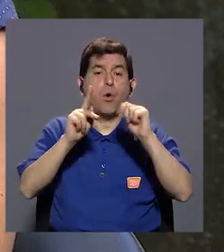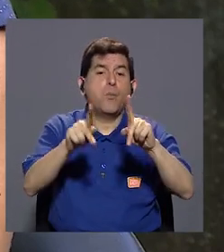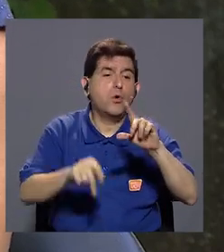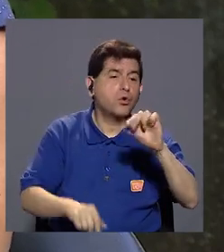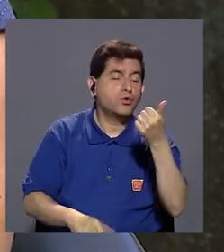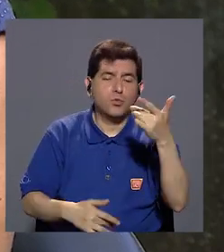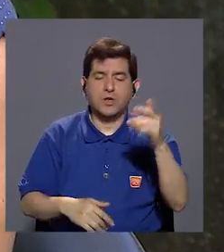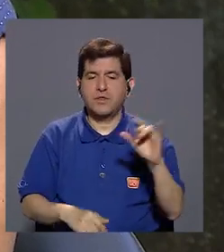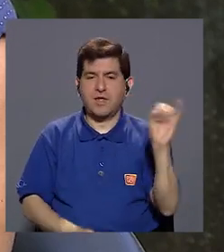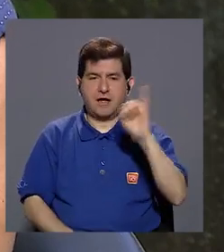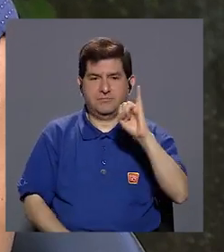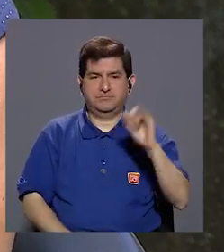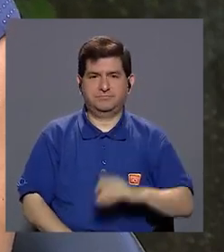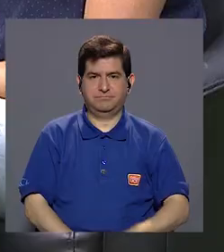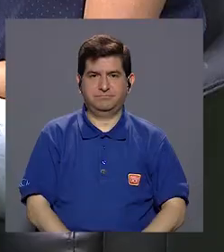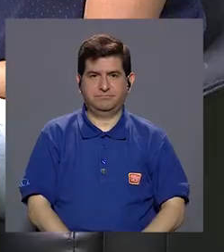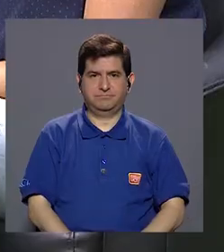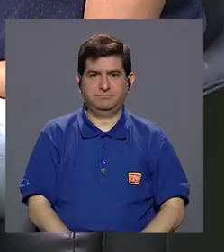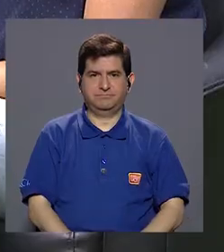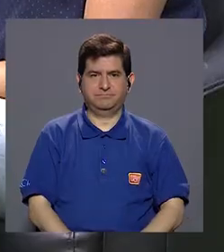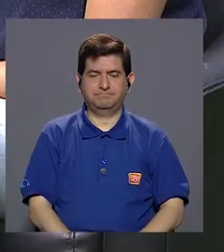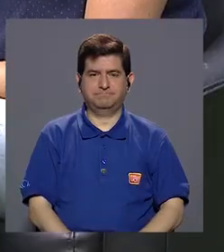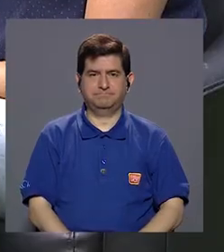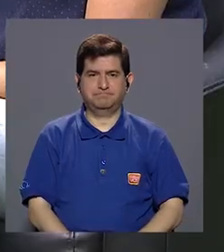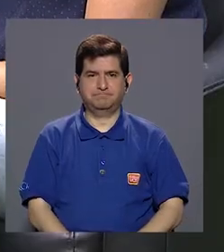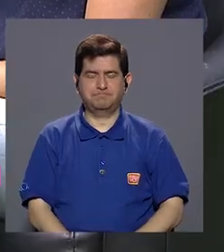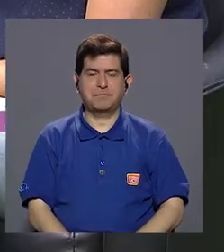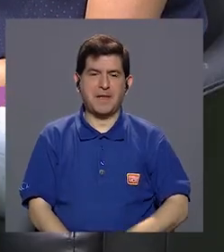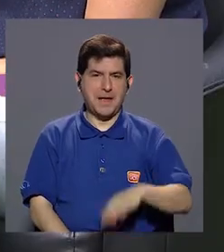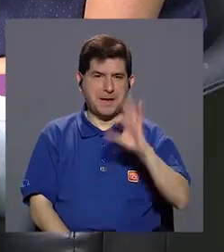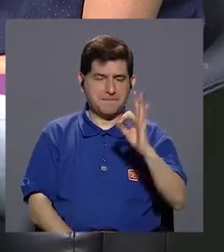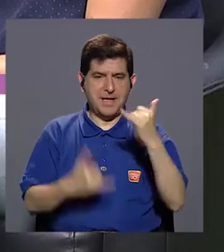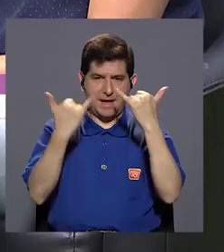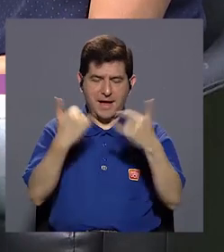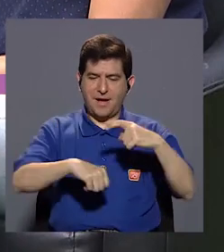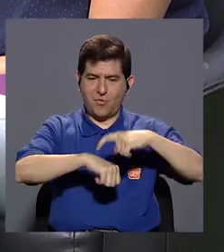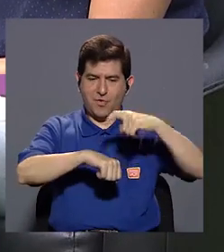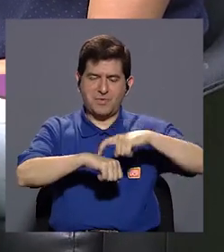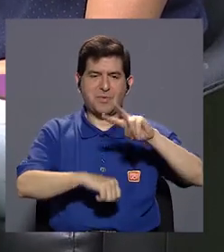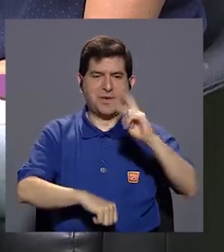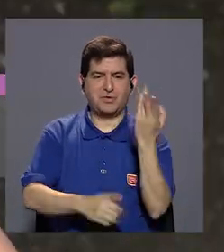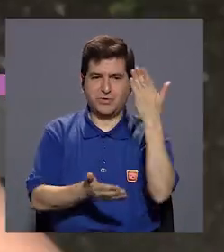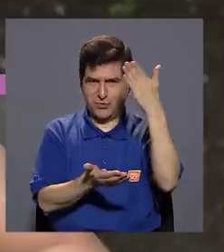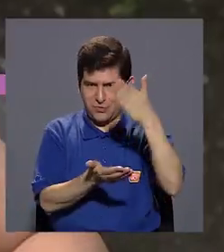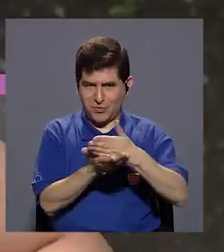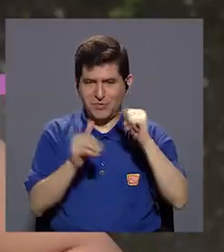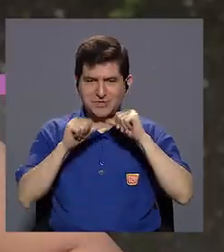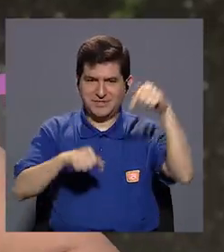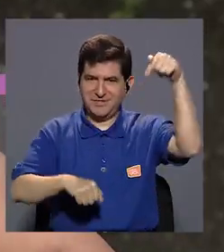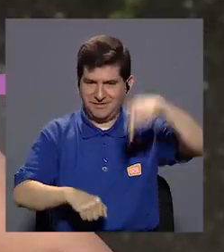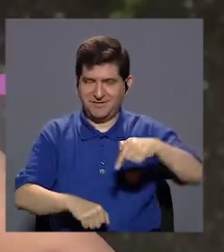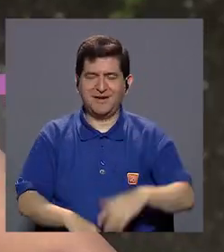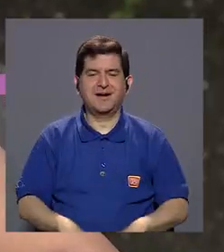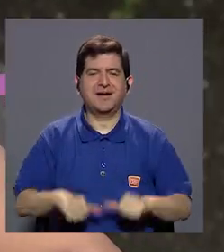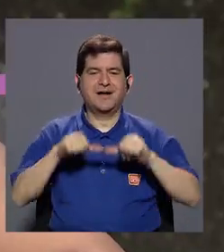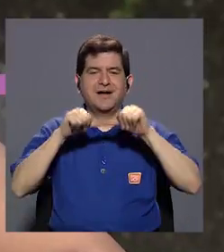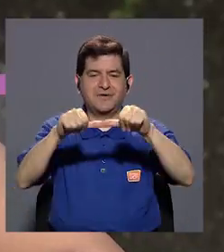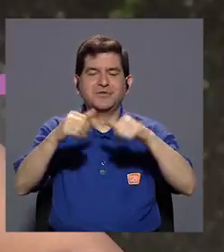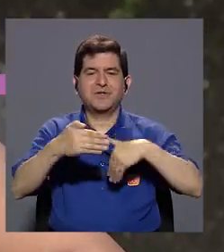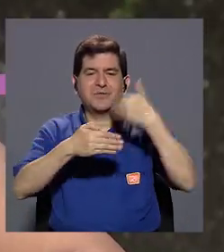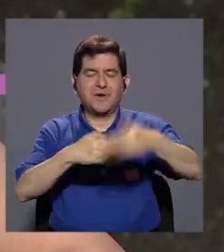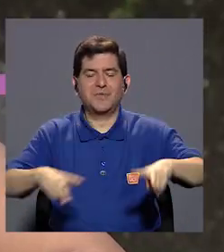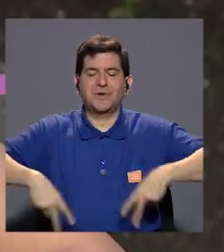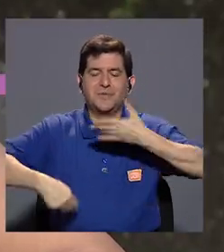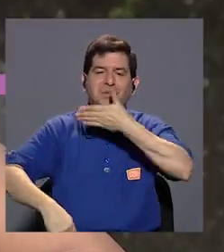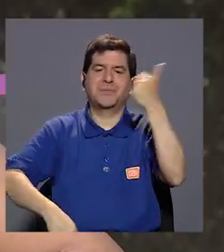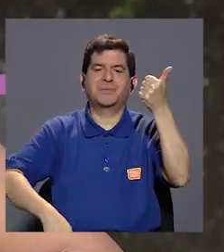otras infecciones. Bueno, Gina, es momento de hacer una segunda pausa. Quédese con nosotros y ya regresamos con más